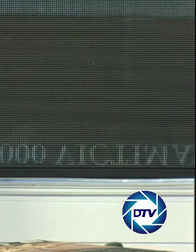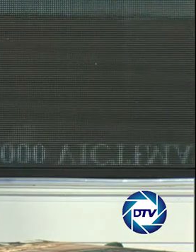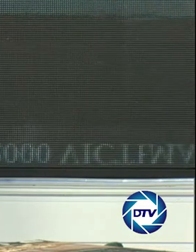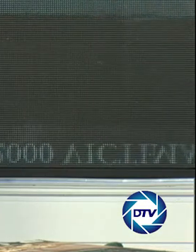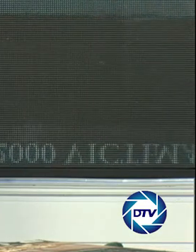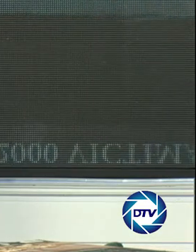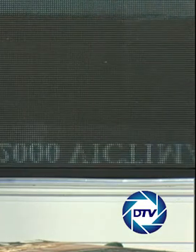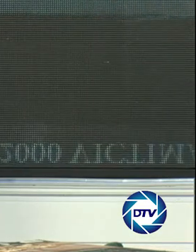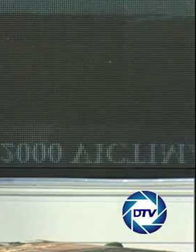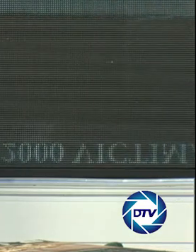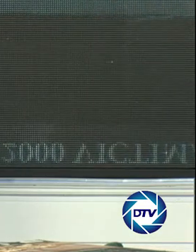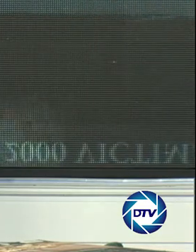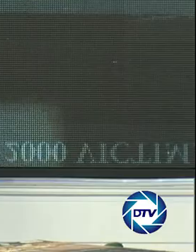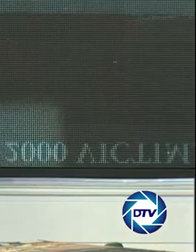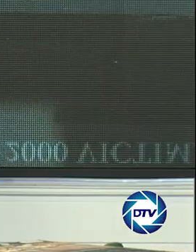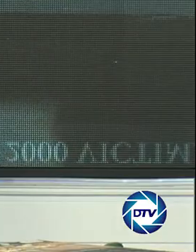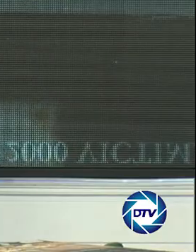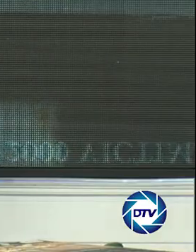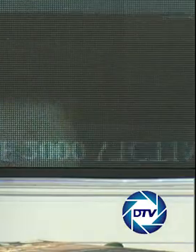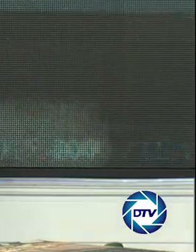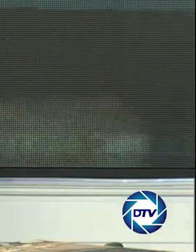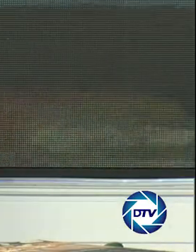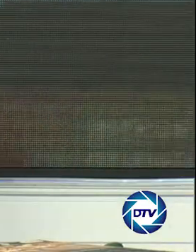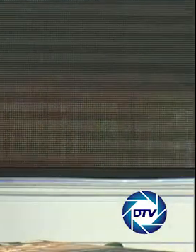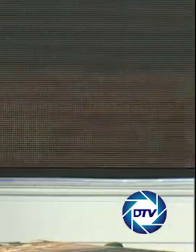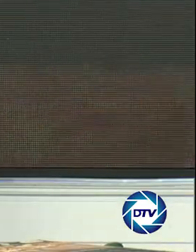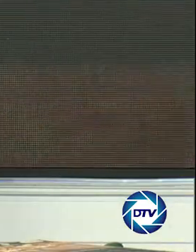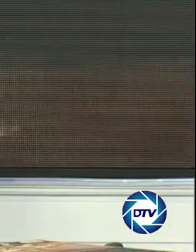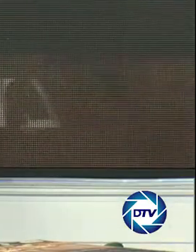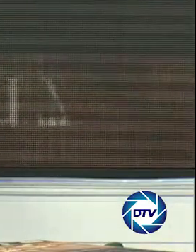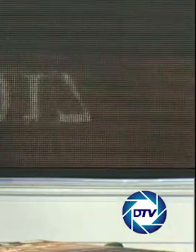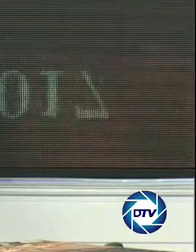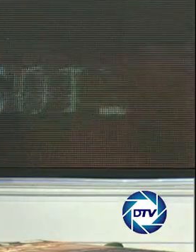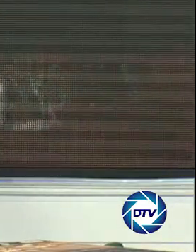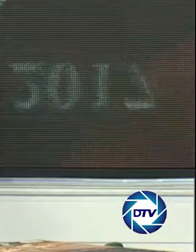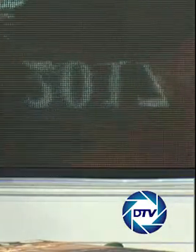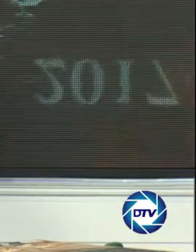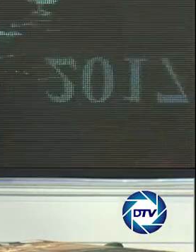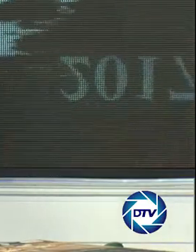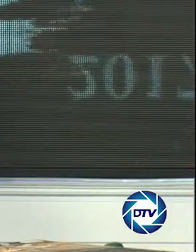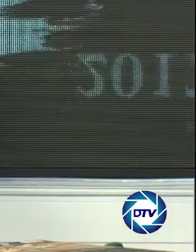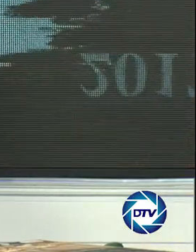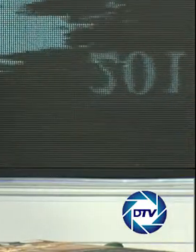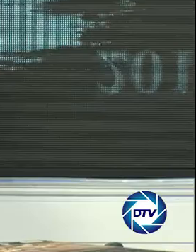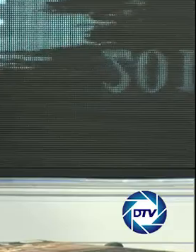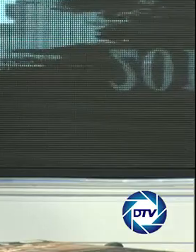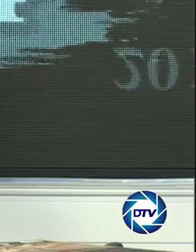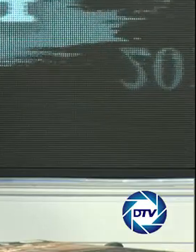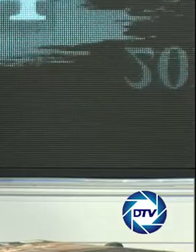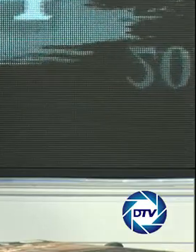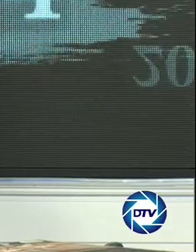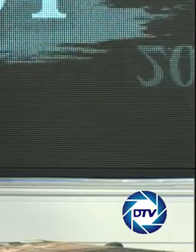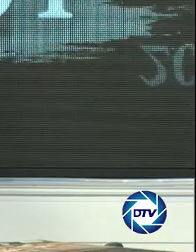asunto. Don Sebastián Martínez Farraté, periodista especializado en geoestrategia e inteligencia internacional. Gracias, como siempre, por